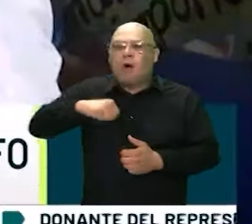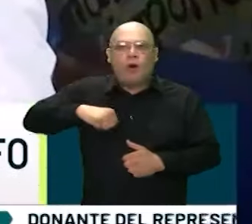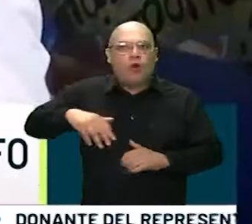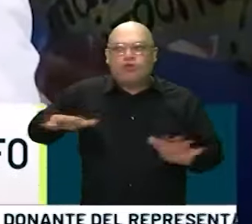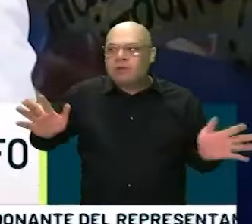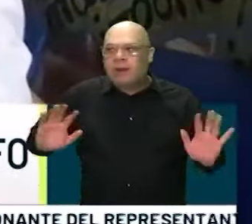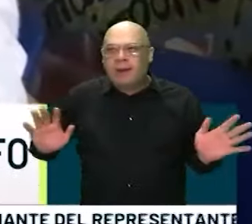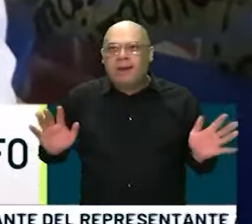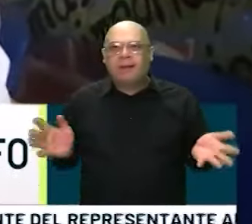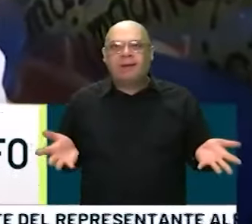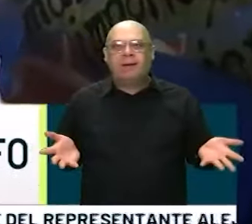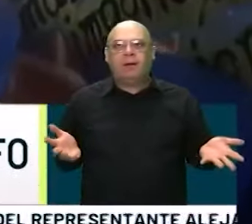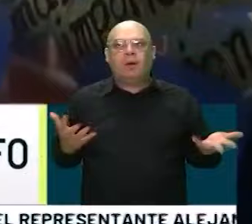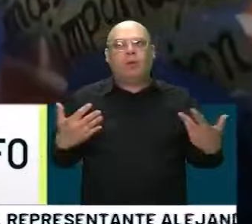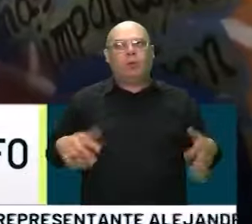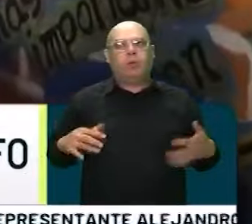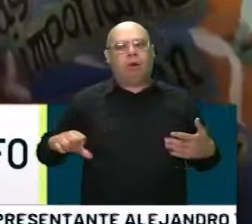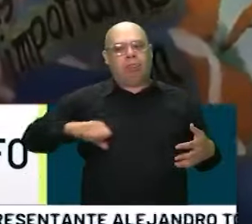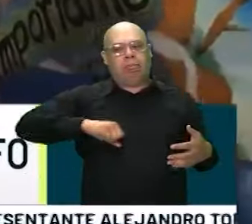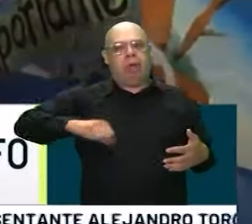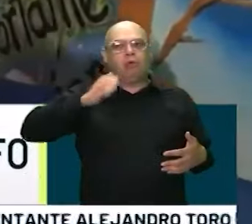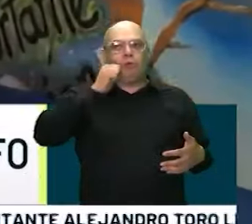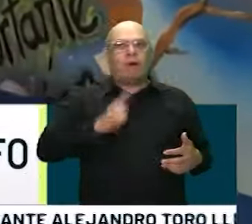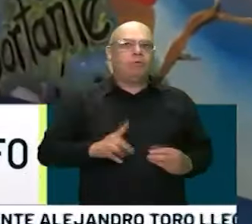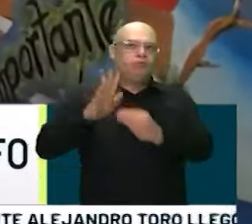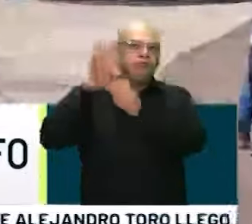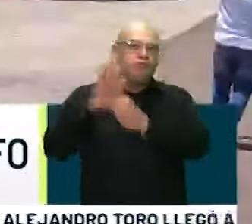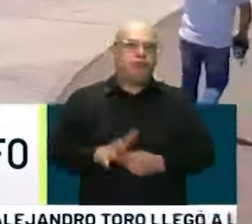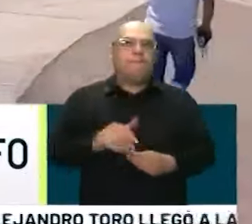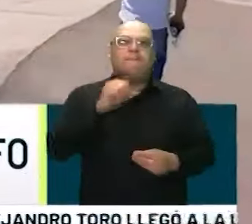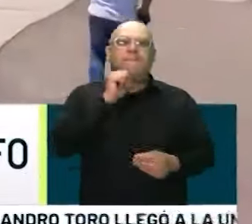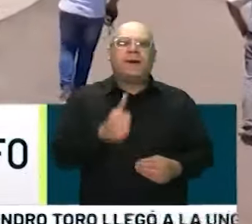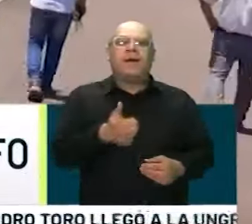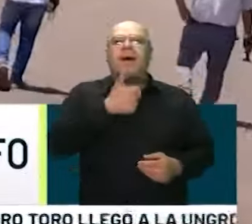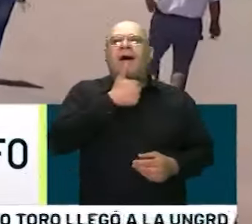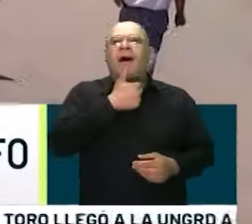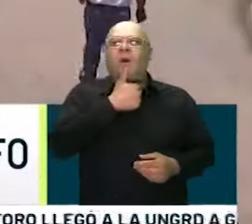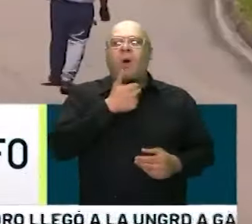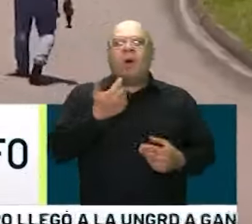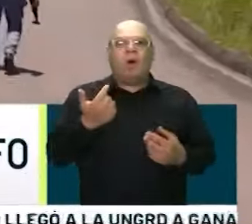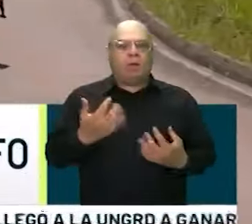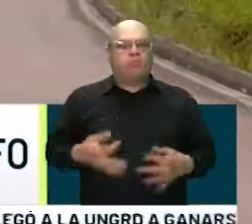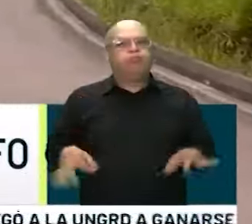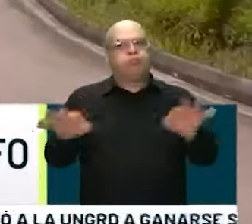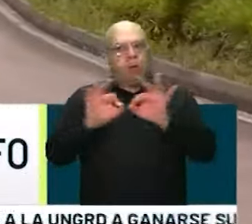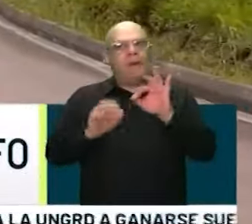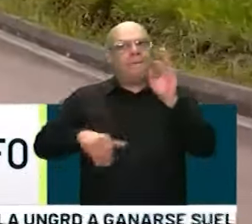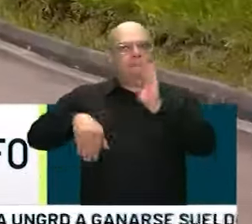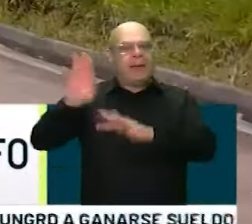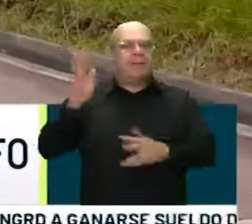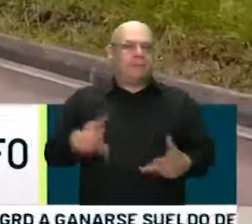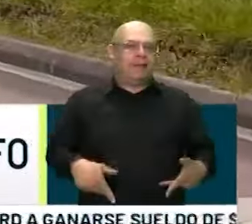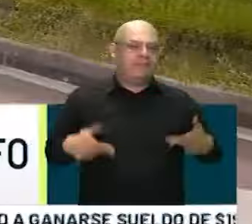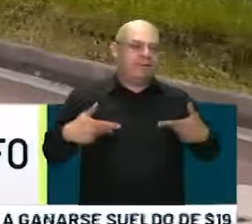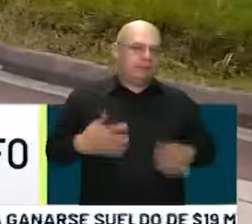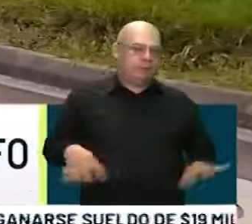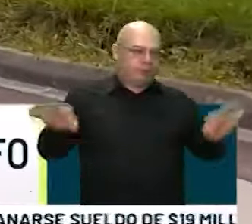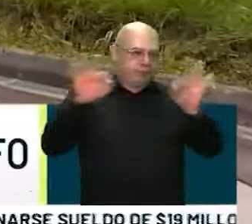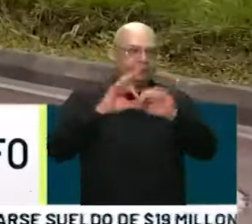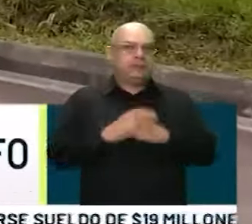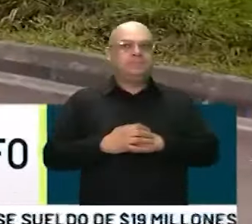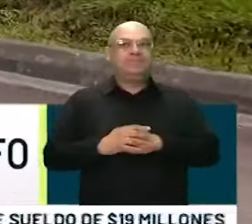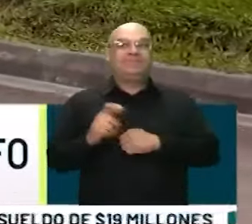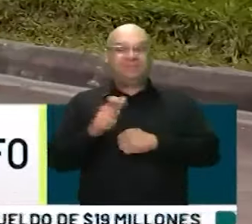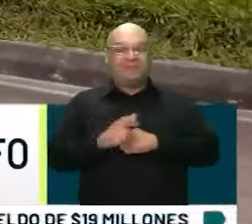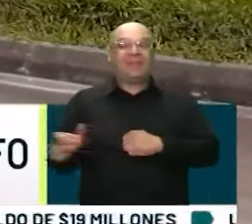en una vulneración grandísima a los derechos humanos porque el agua es algo que es esencial para la vida. Directivas de la institución